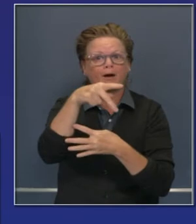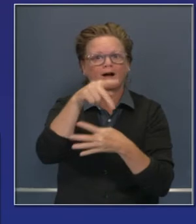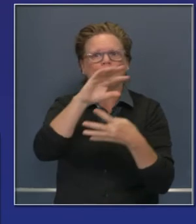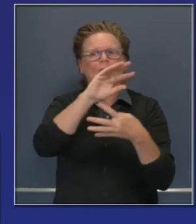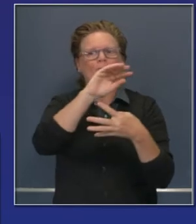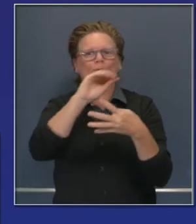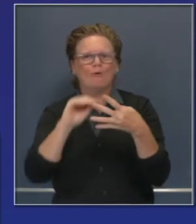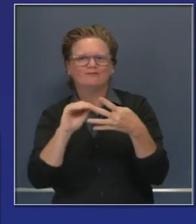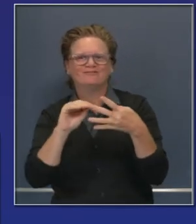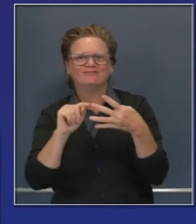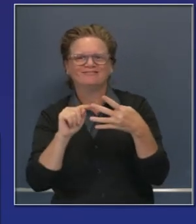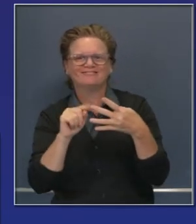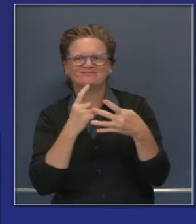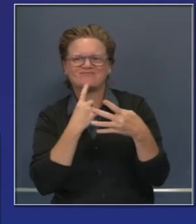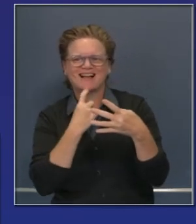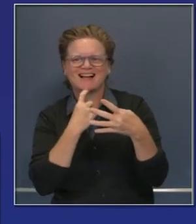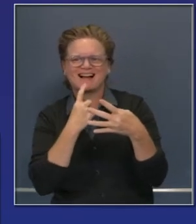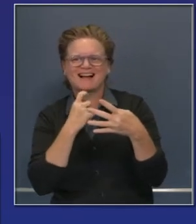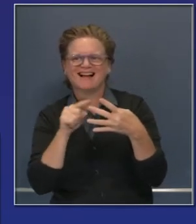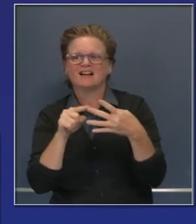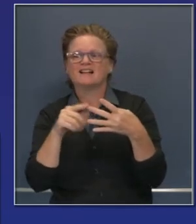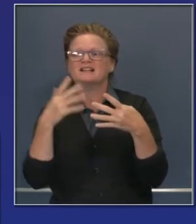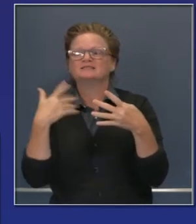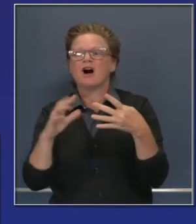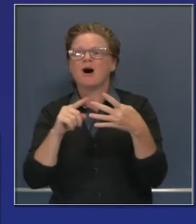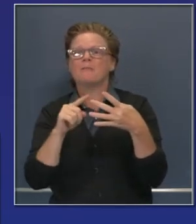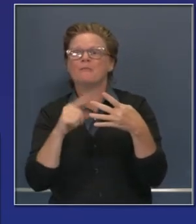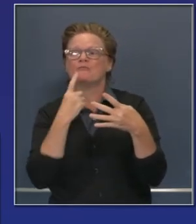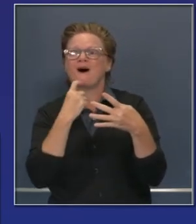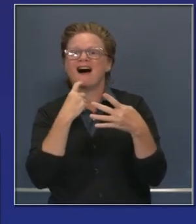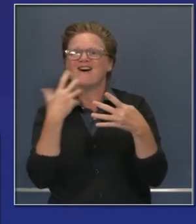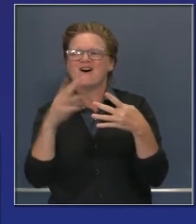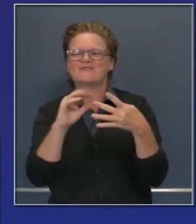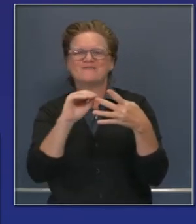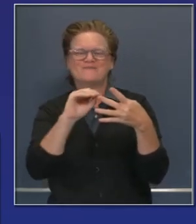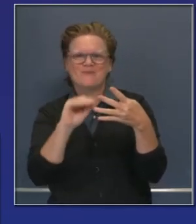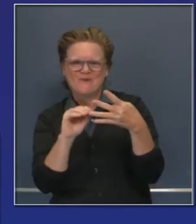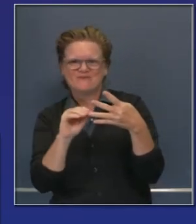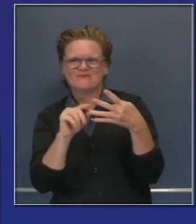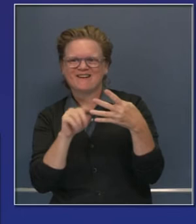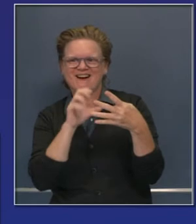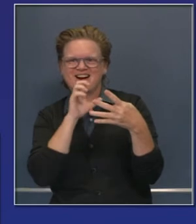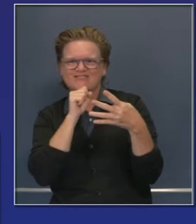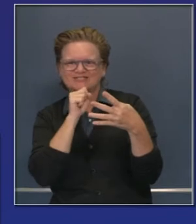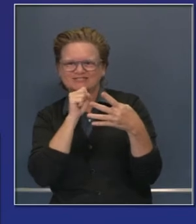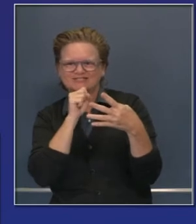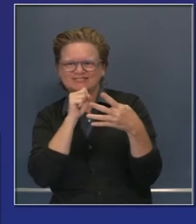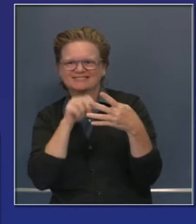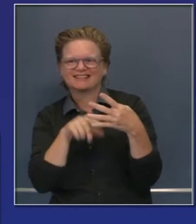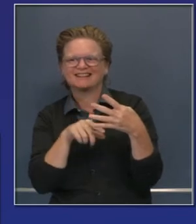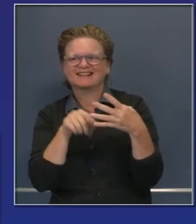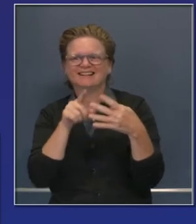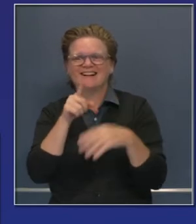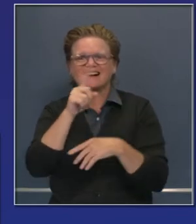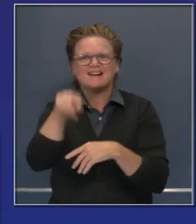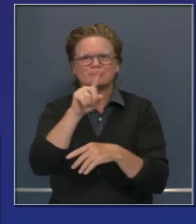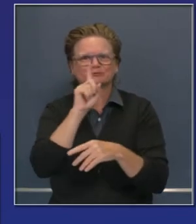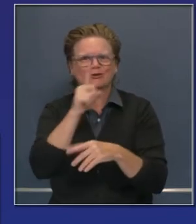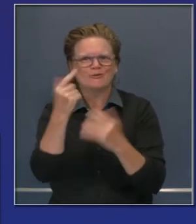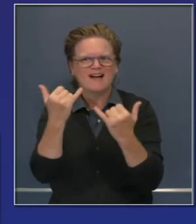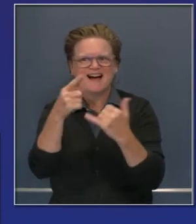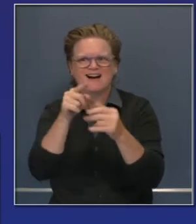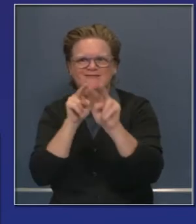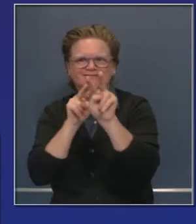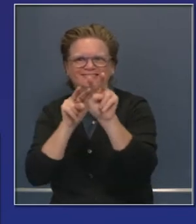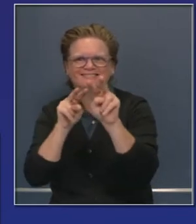han movido del morado al rojo, al naranja. Algunos están al borde de experimentar